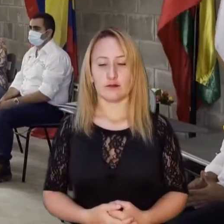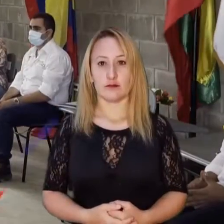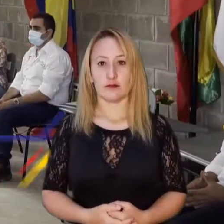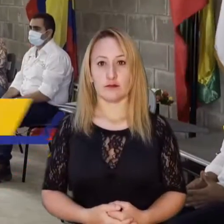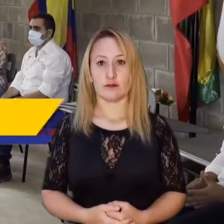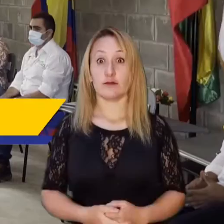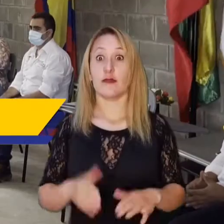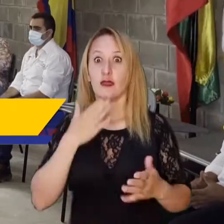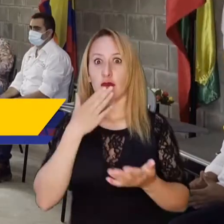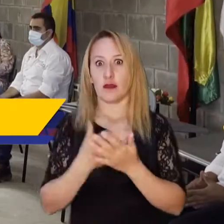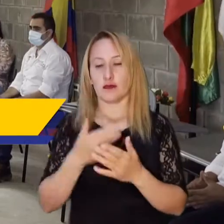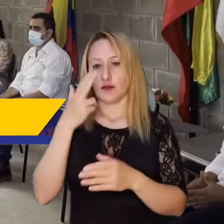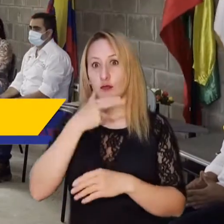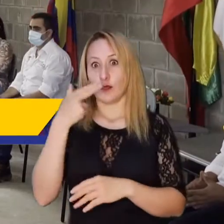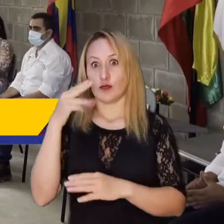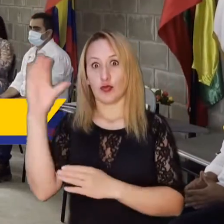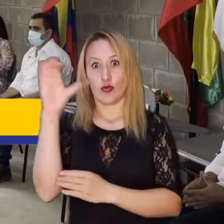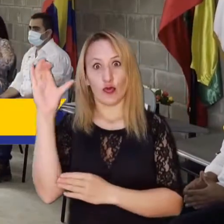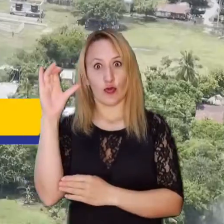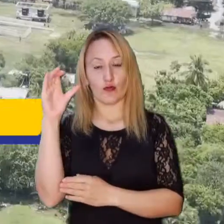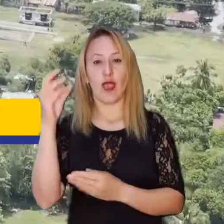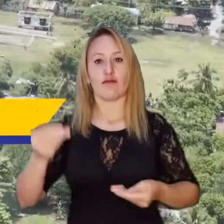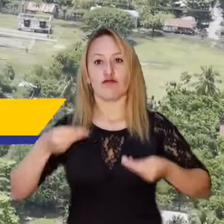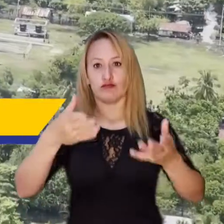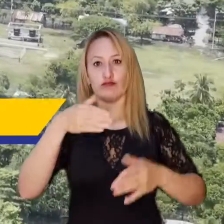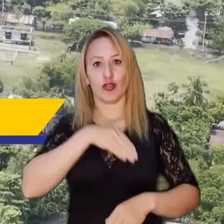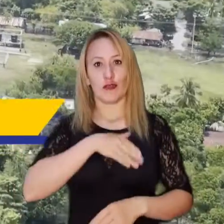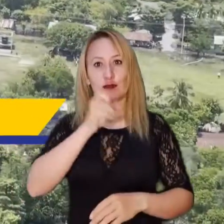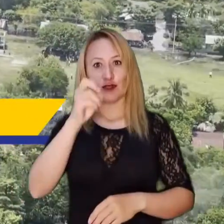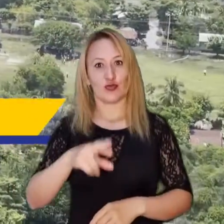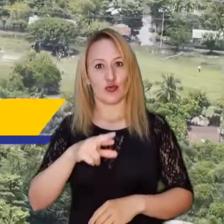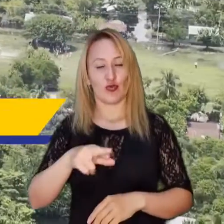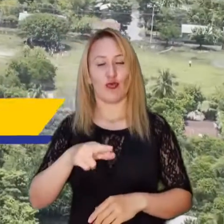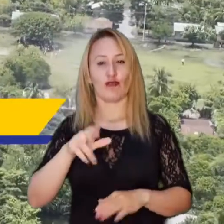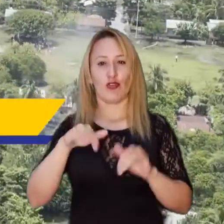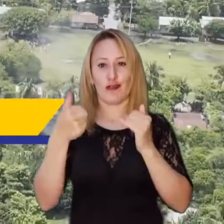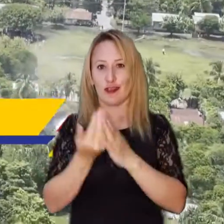Compromiso Colombia se entregan colegios en el sur de Bolívar.